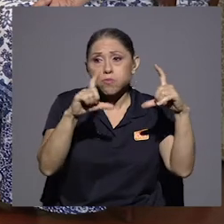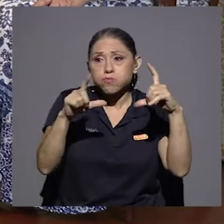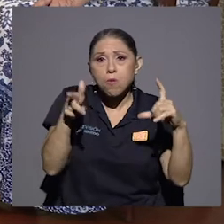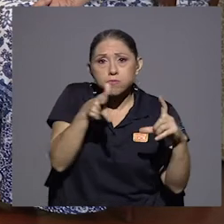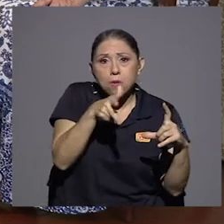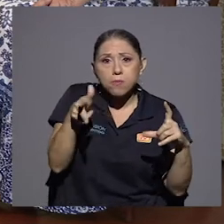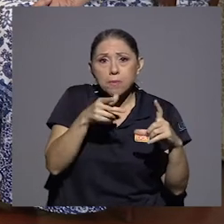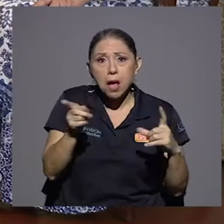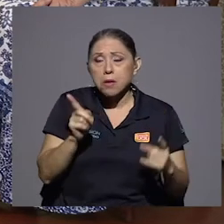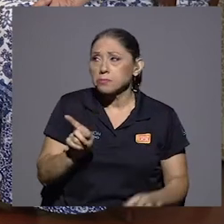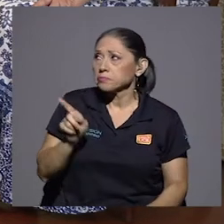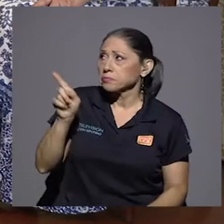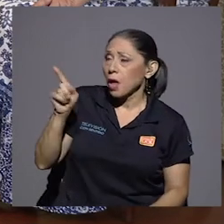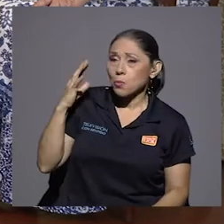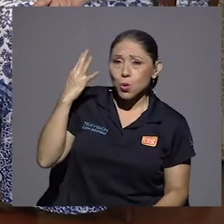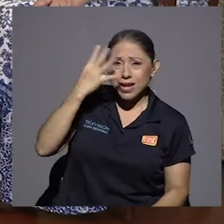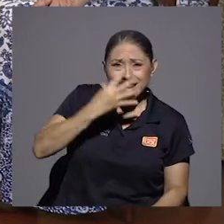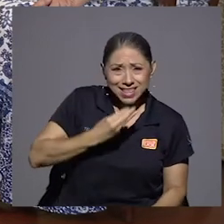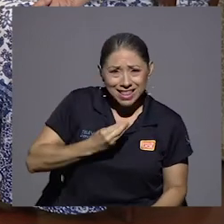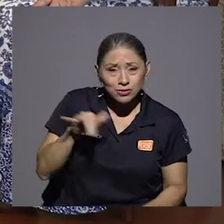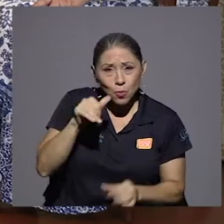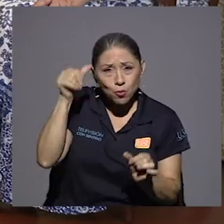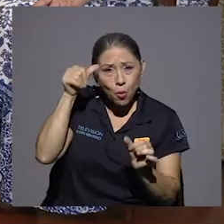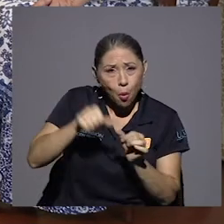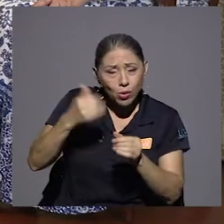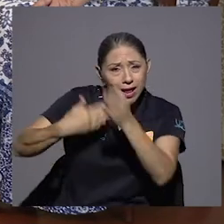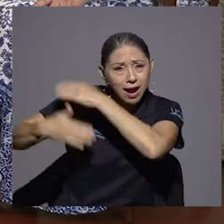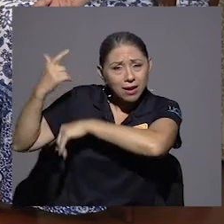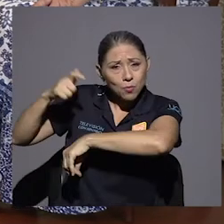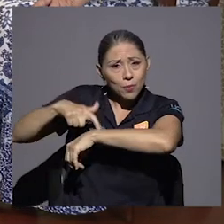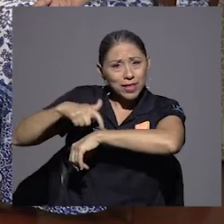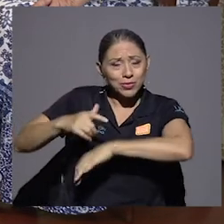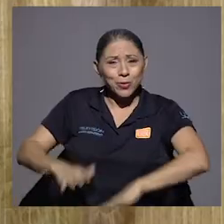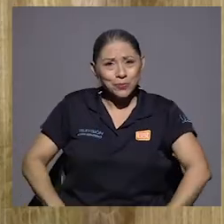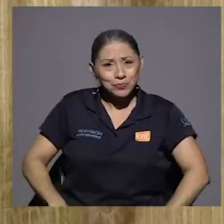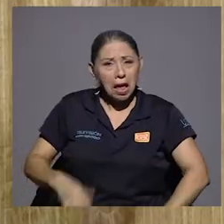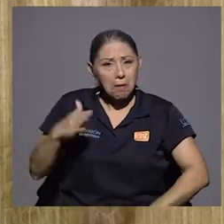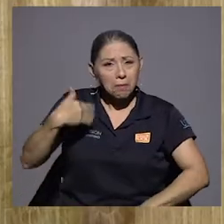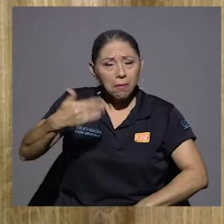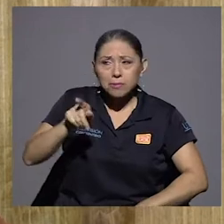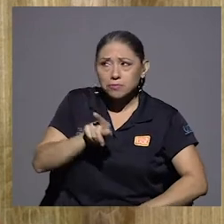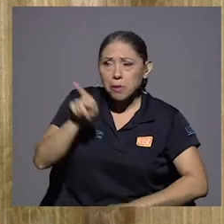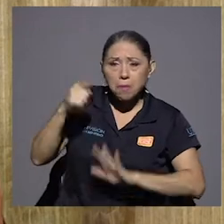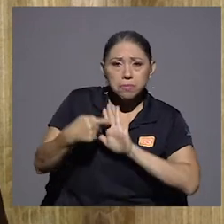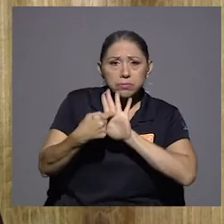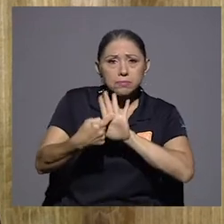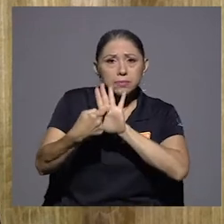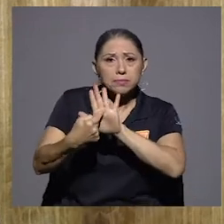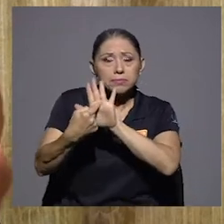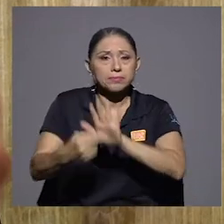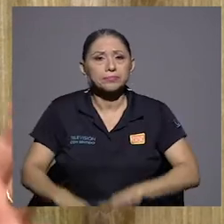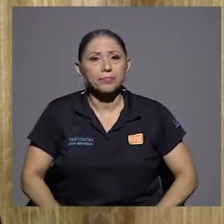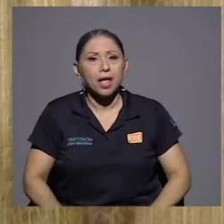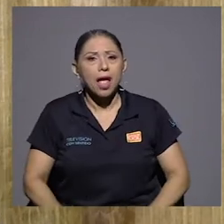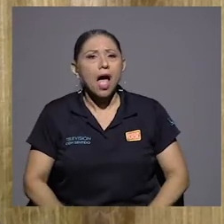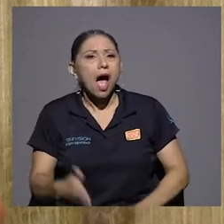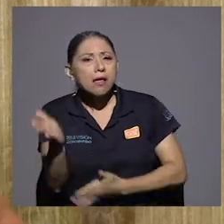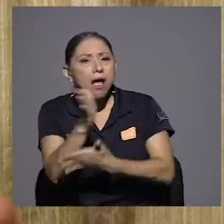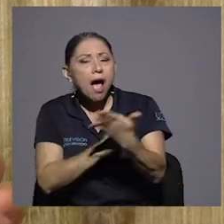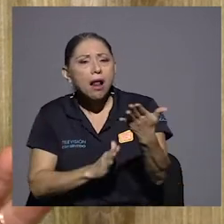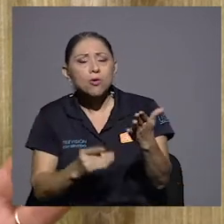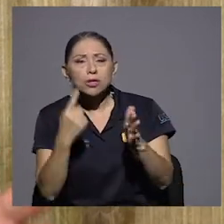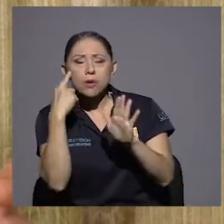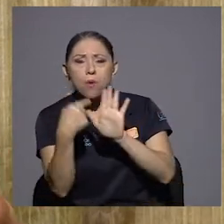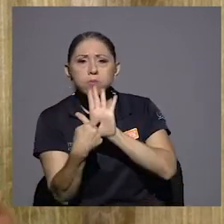lindas y que son como un recordatorio de aquel momento. Hay una imagen que desarrolla toda la